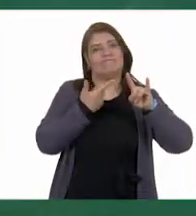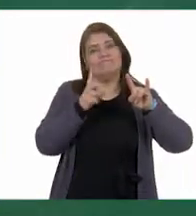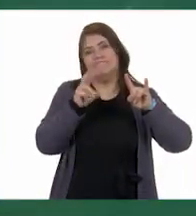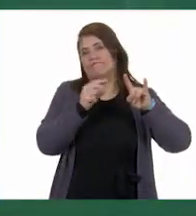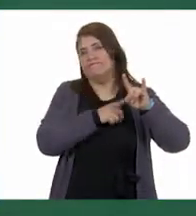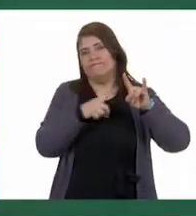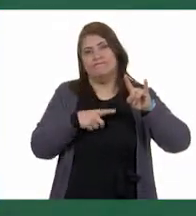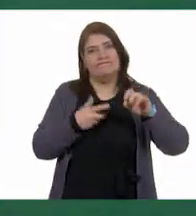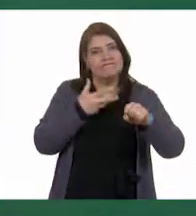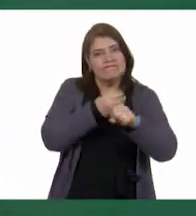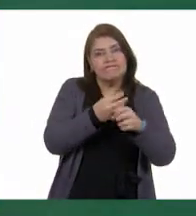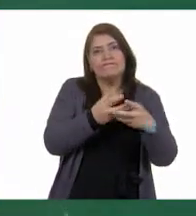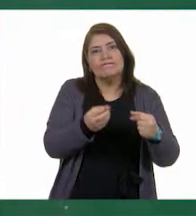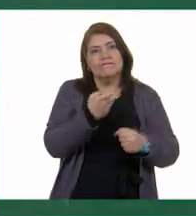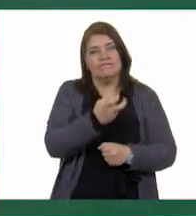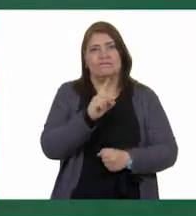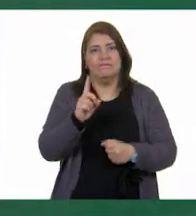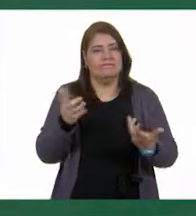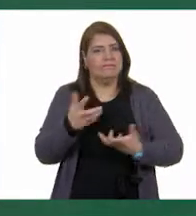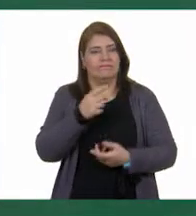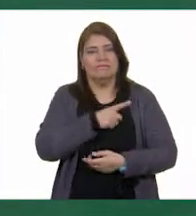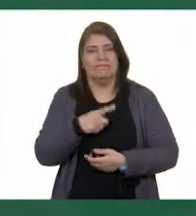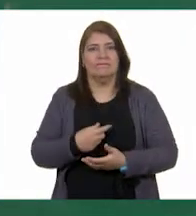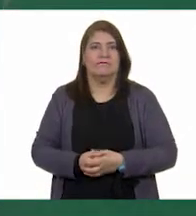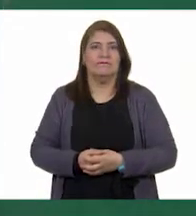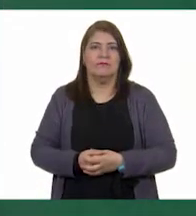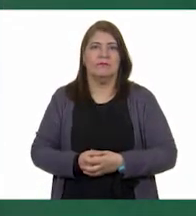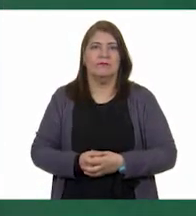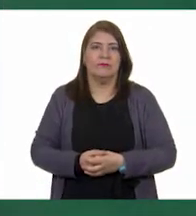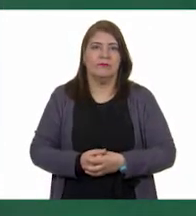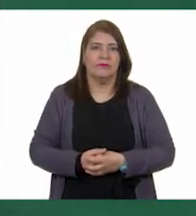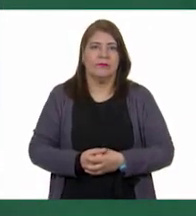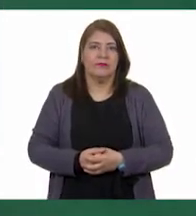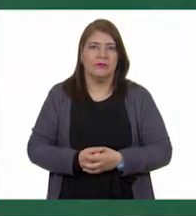de hacer. Muy bien. Muy bien. A ver,